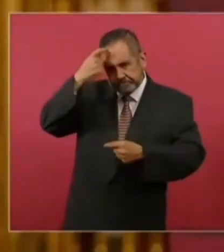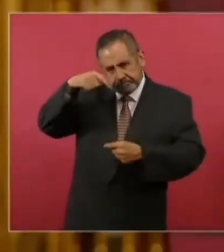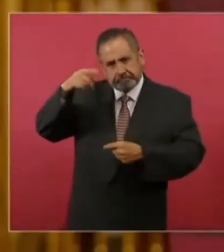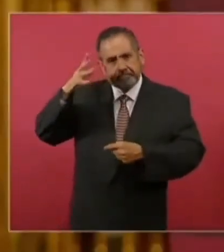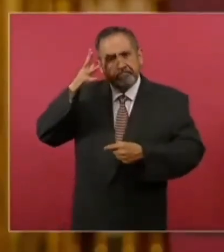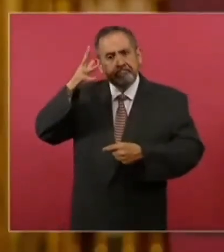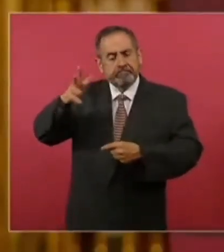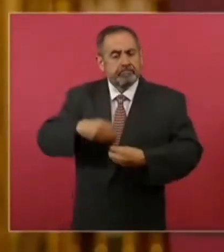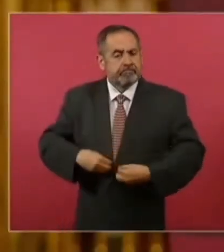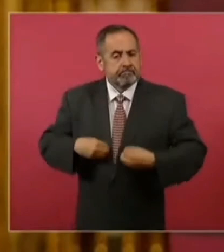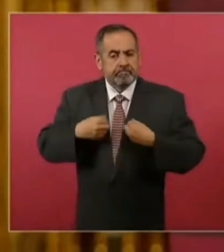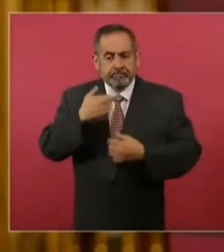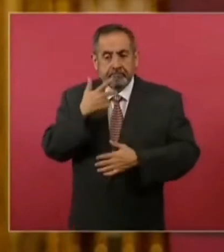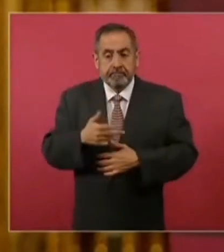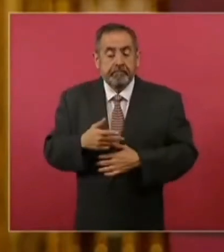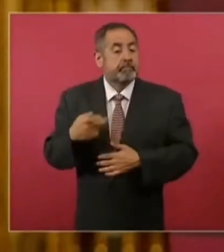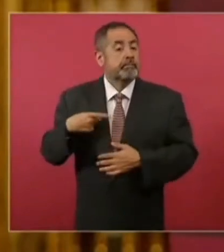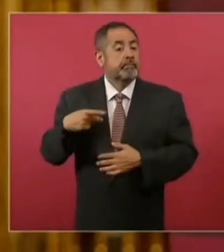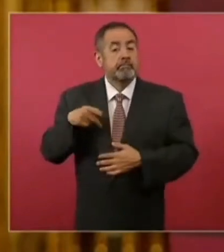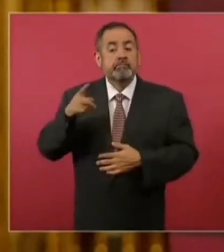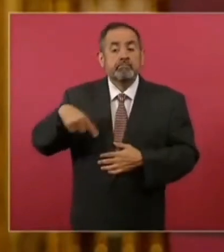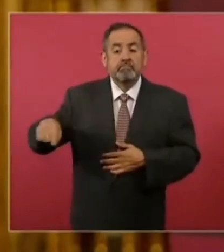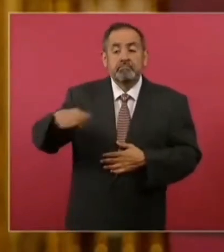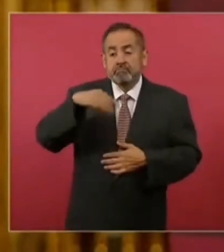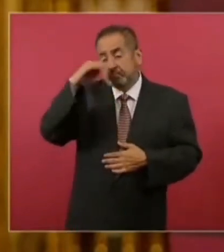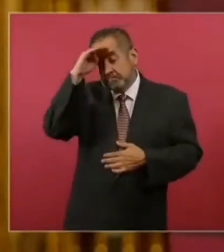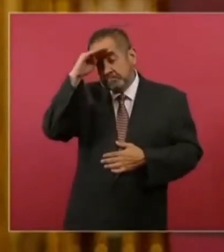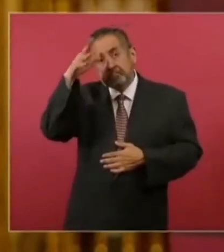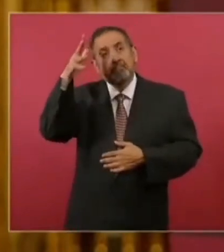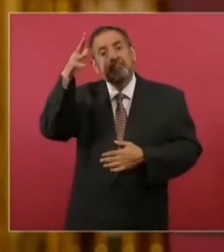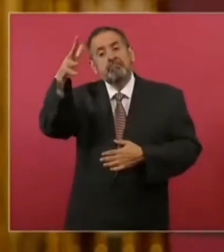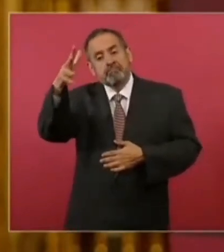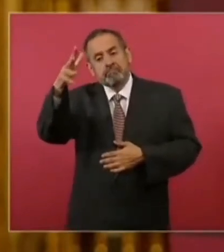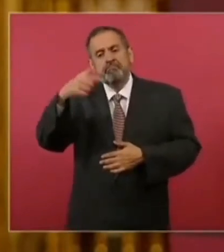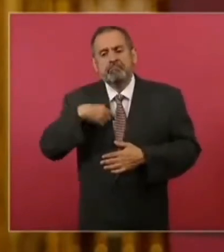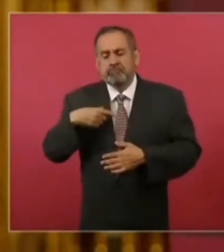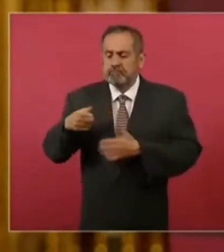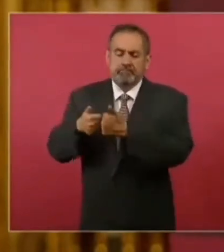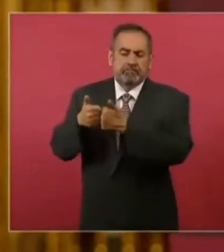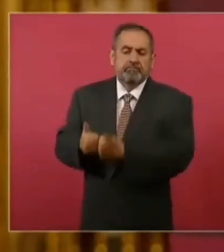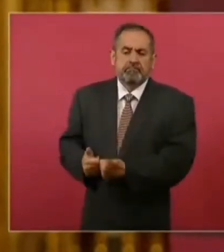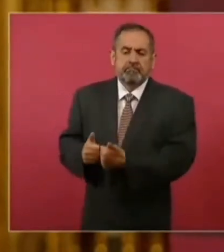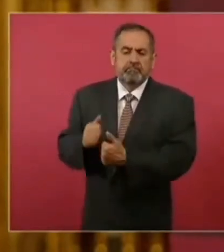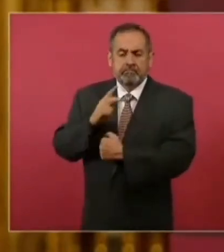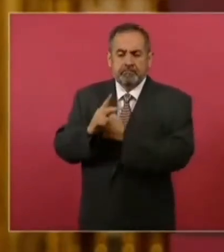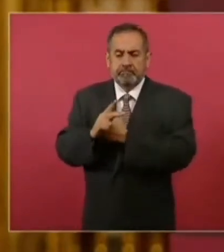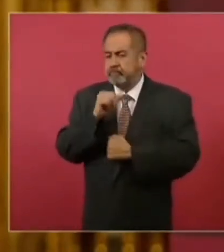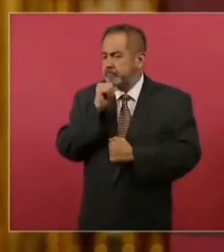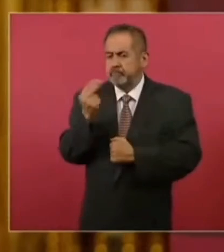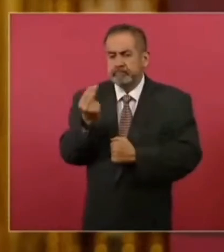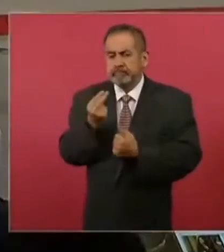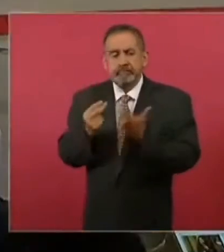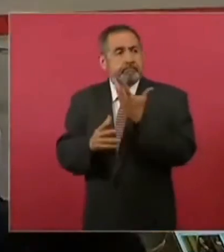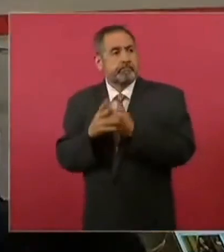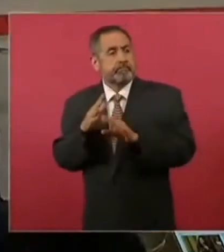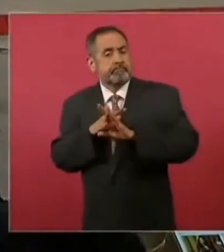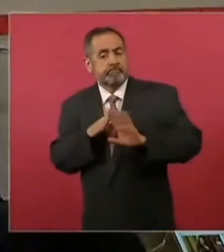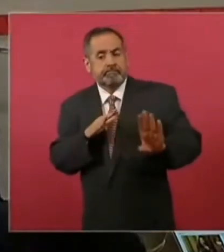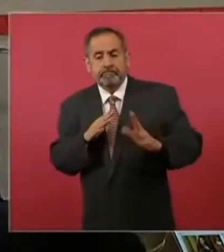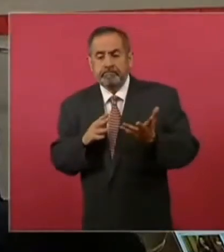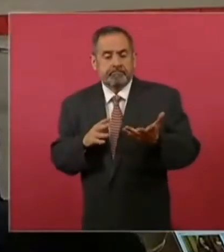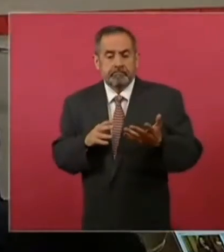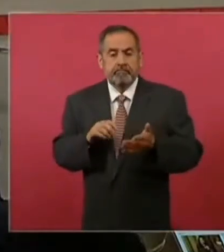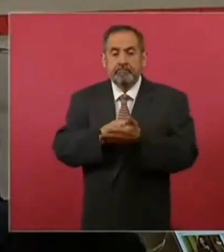donde las personas pueden aspirar a pensar en el futuro dentro de sus países. Tenemos en el caso de Sembrando Vida,